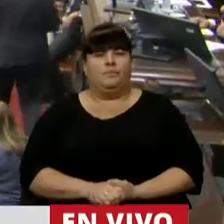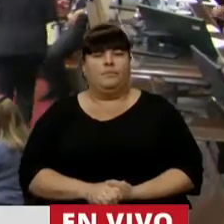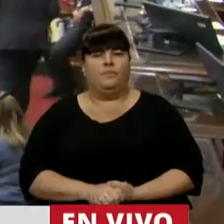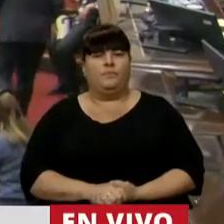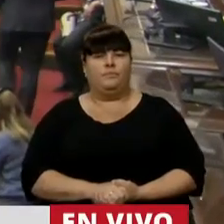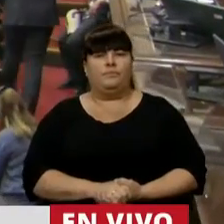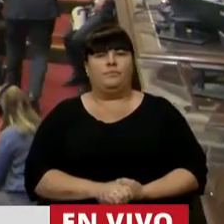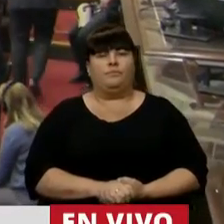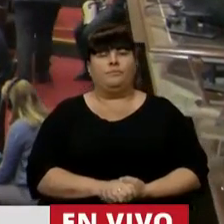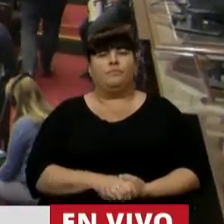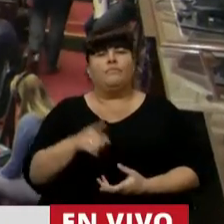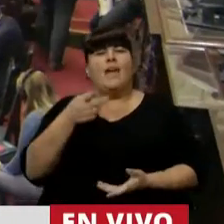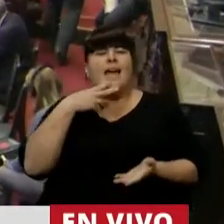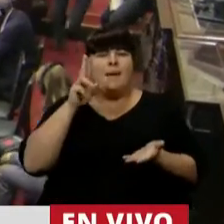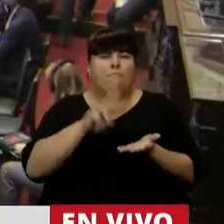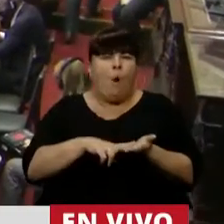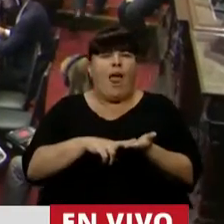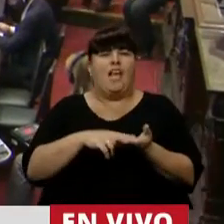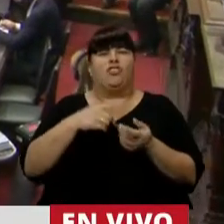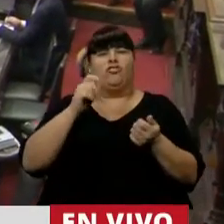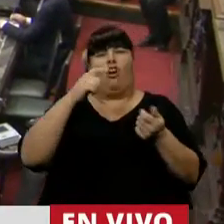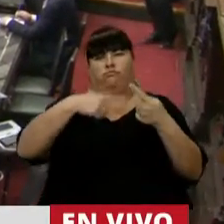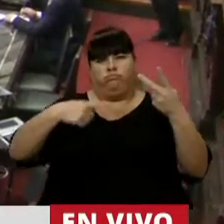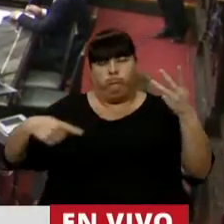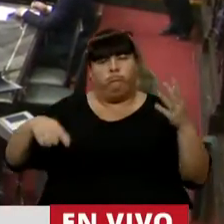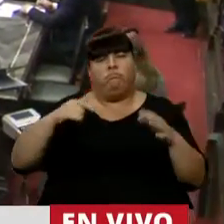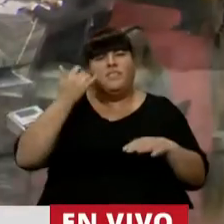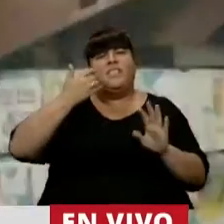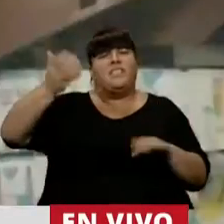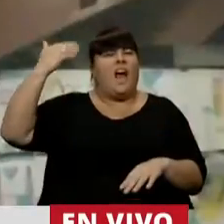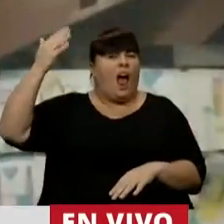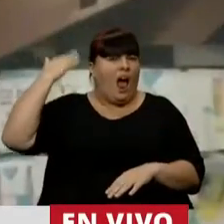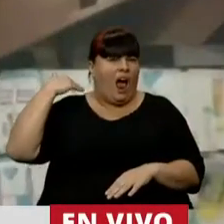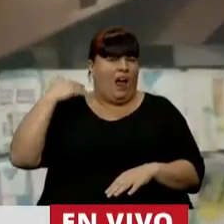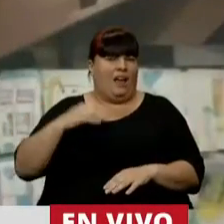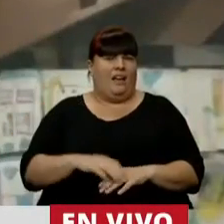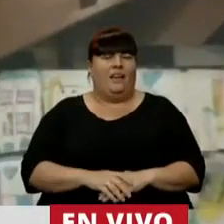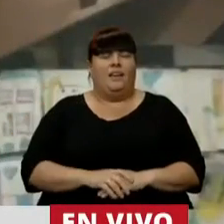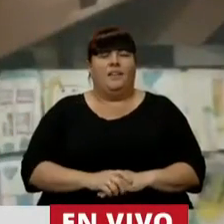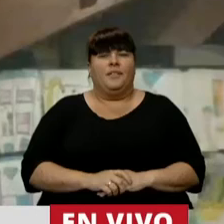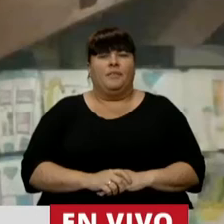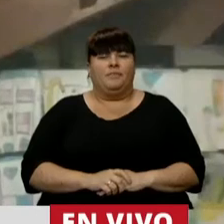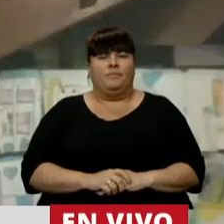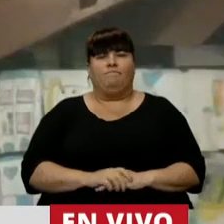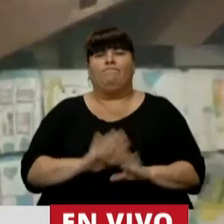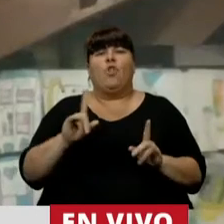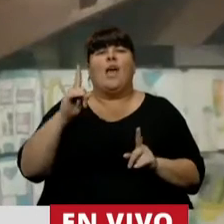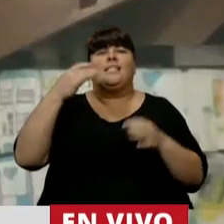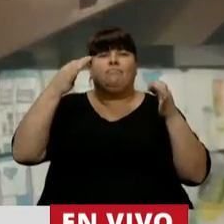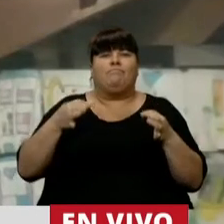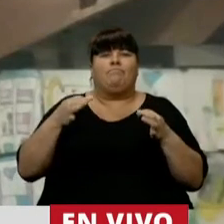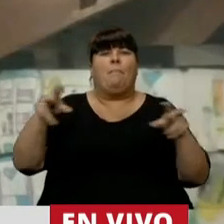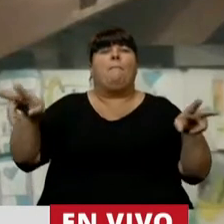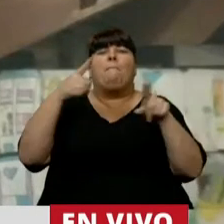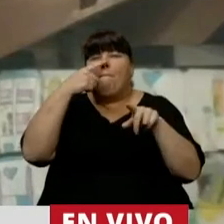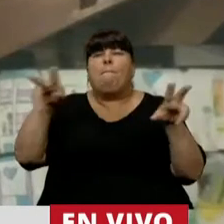Los impuestos, los tributos, hace ya mucho tiempo que dejaron de tener exclusivamente